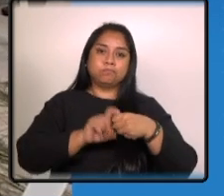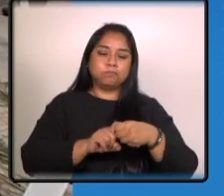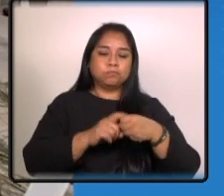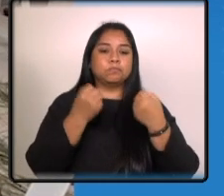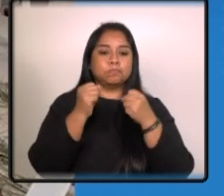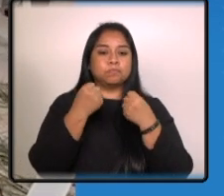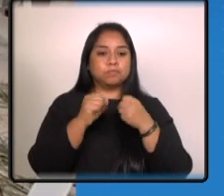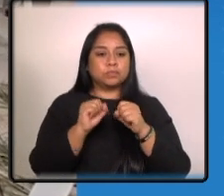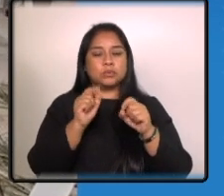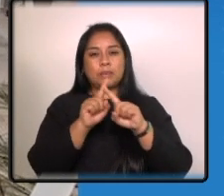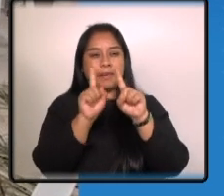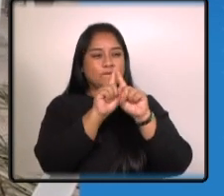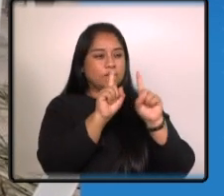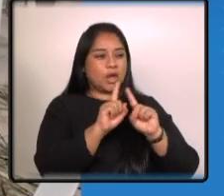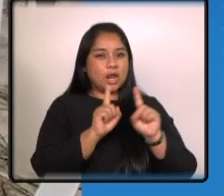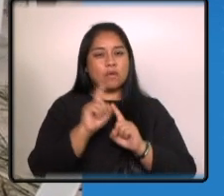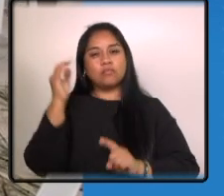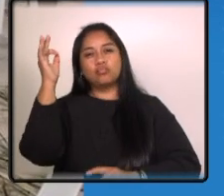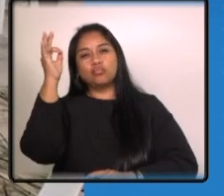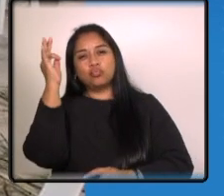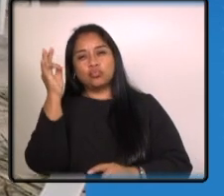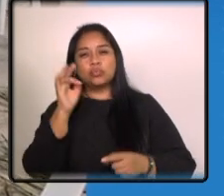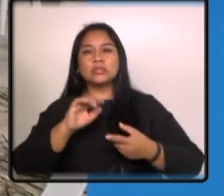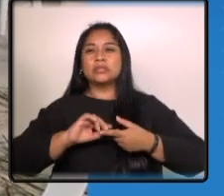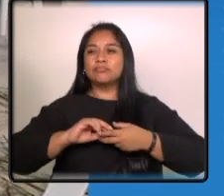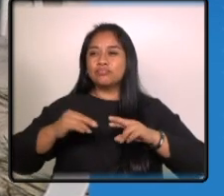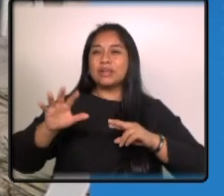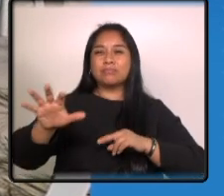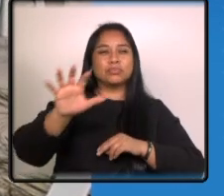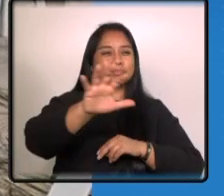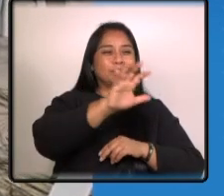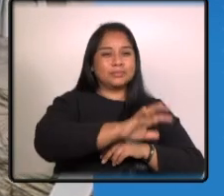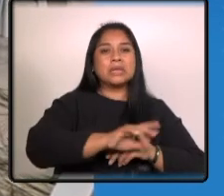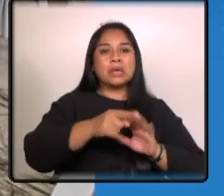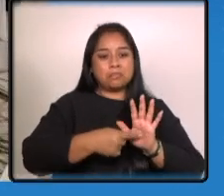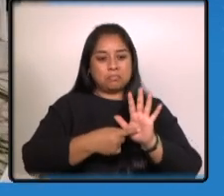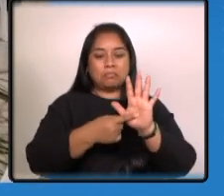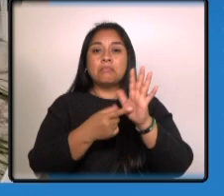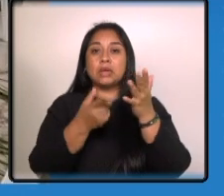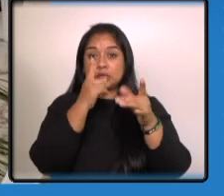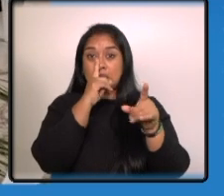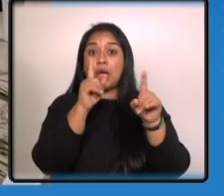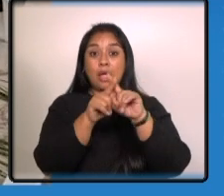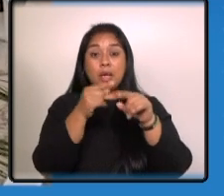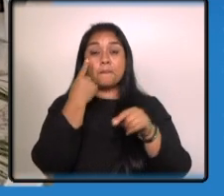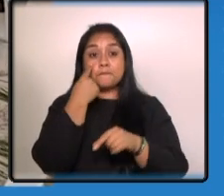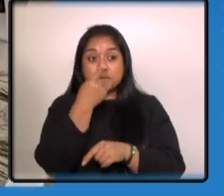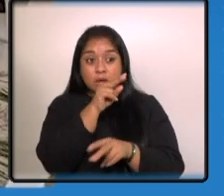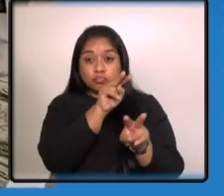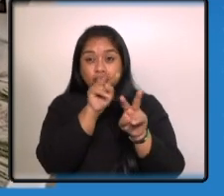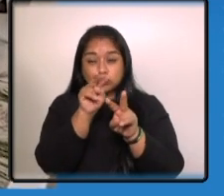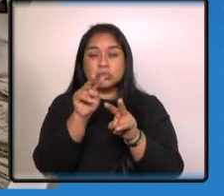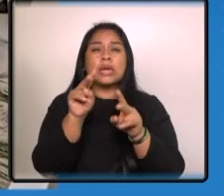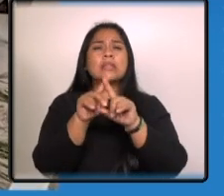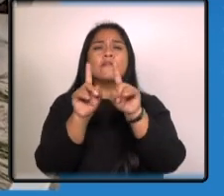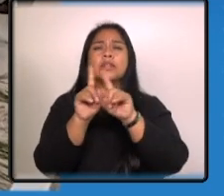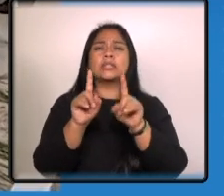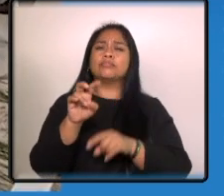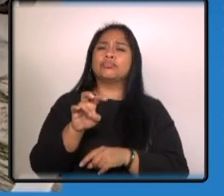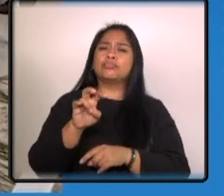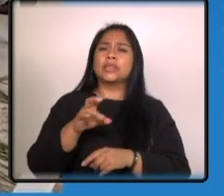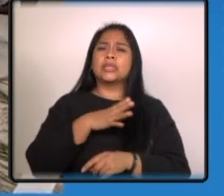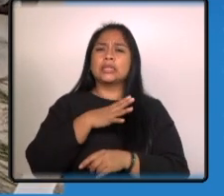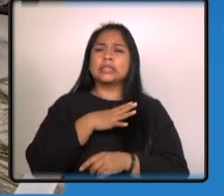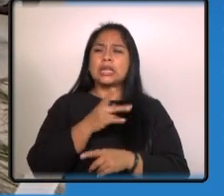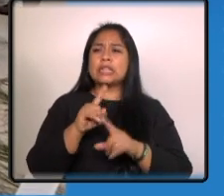donde a través de diversos foros regionales se han expuesto y tomando en cuenta las diversas necesidades que registran las